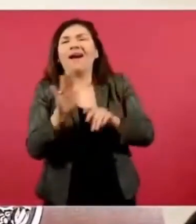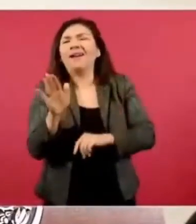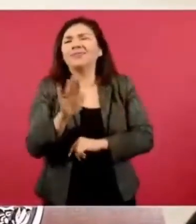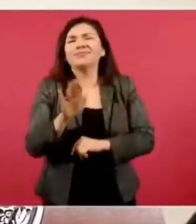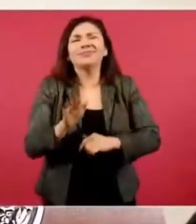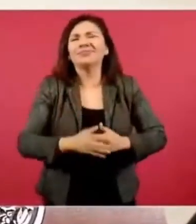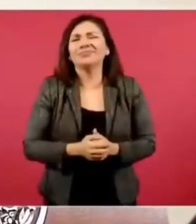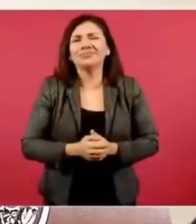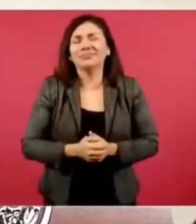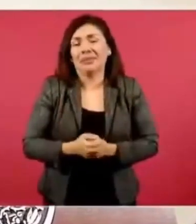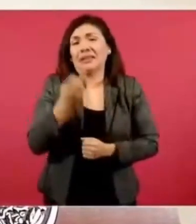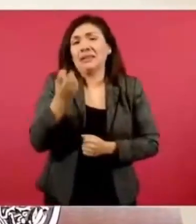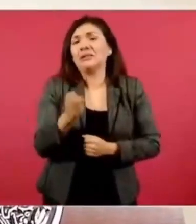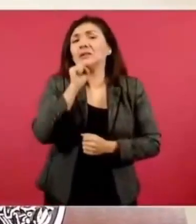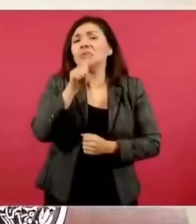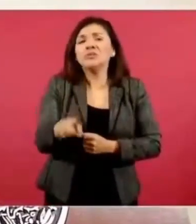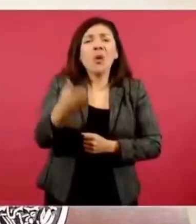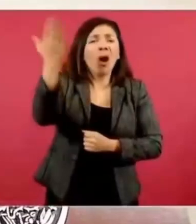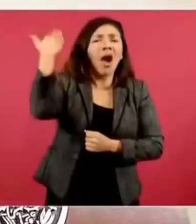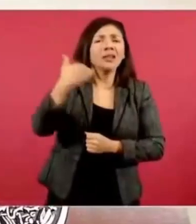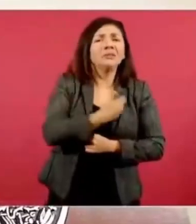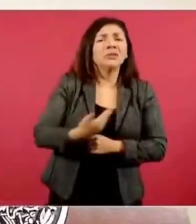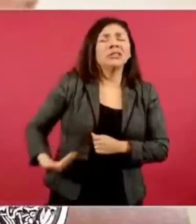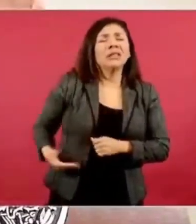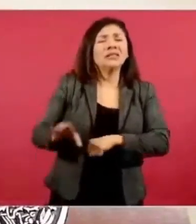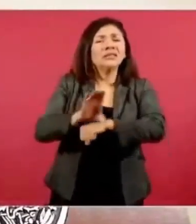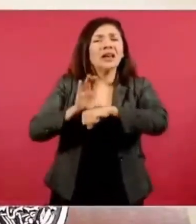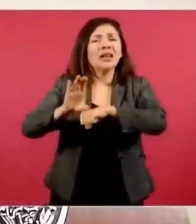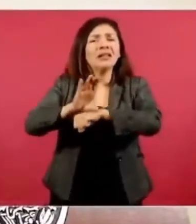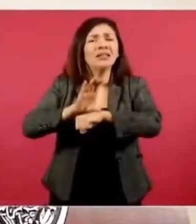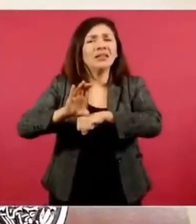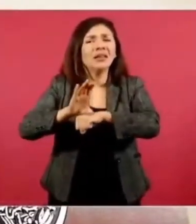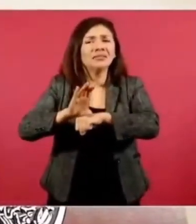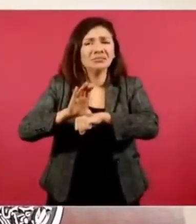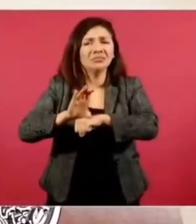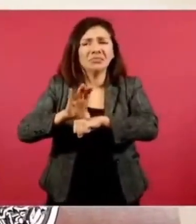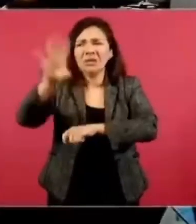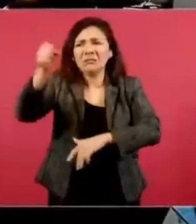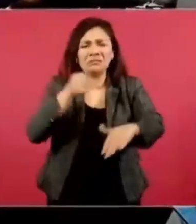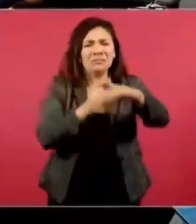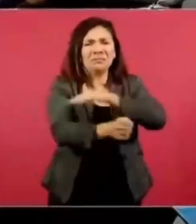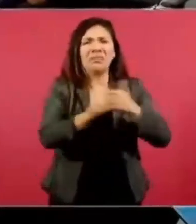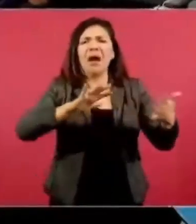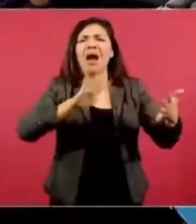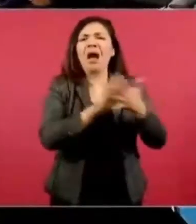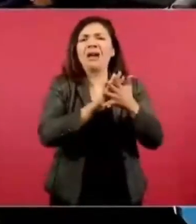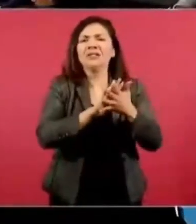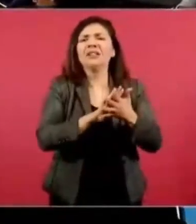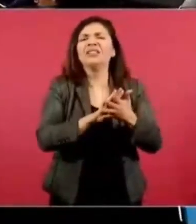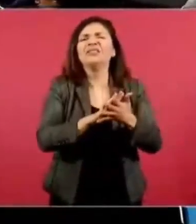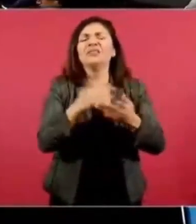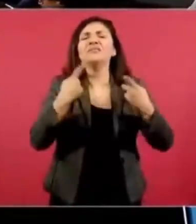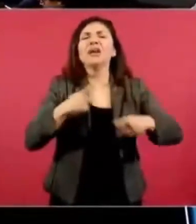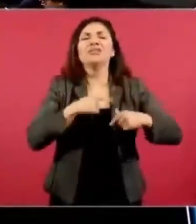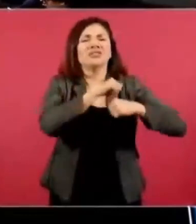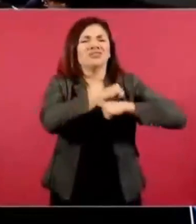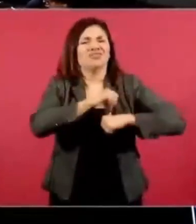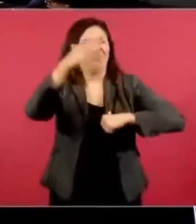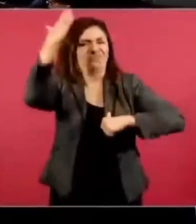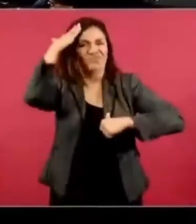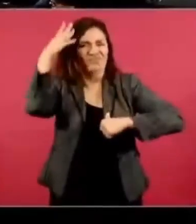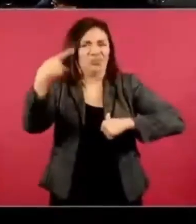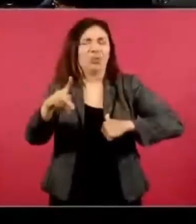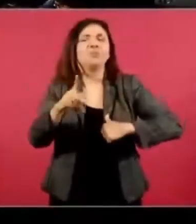Esto que hizo Salinas, que mete a la cárcel a un dirigente petrolero,